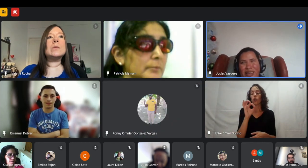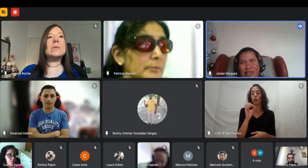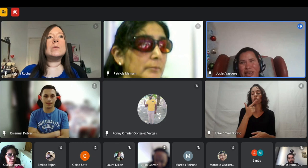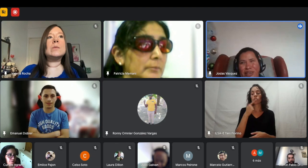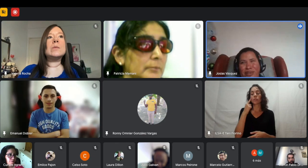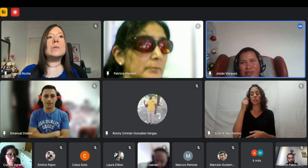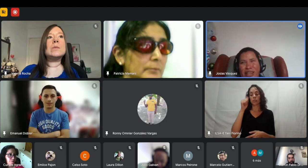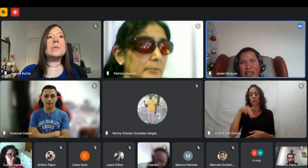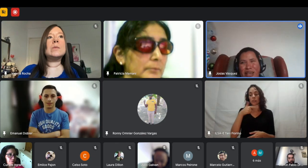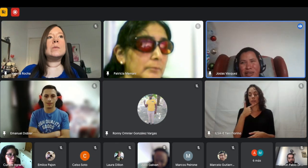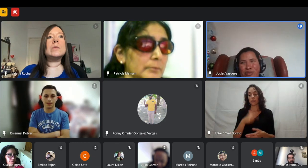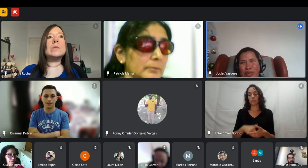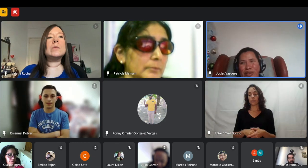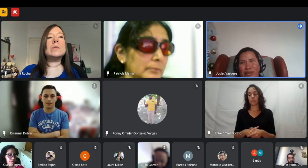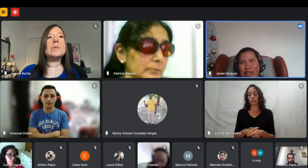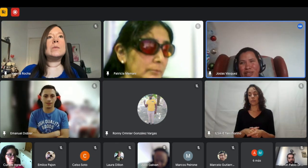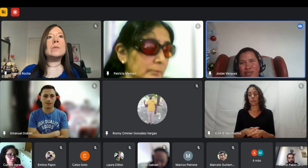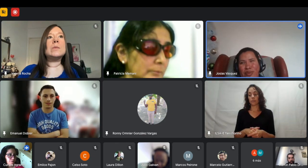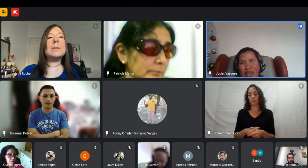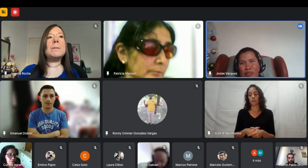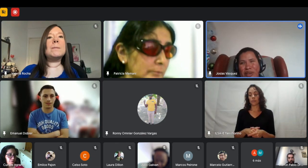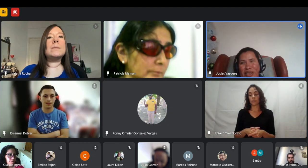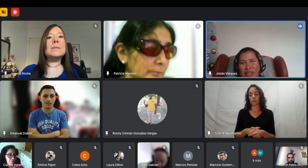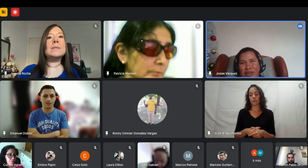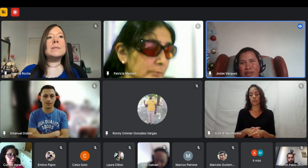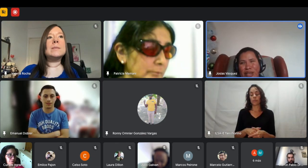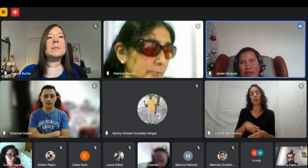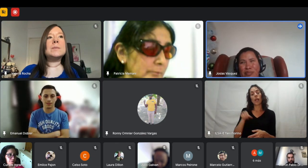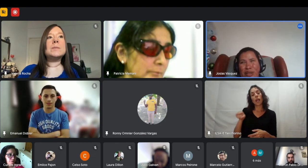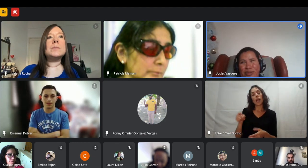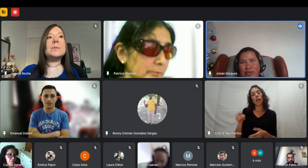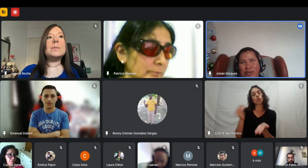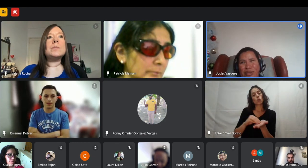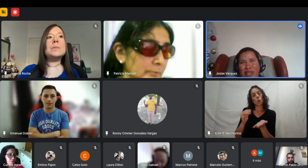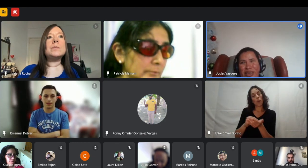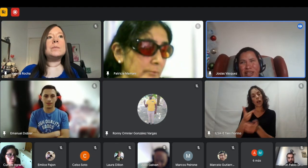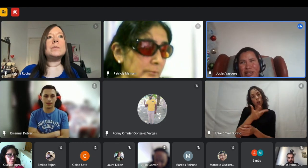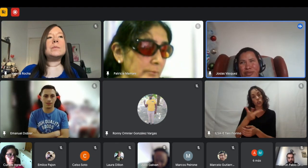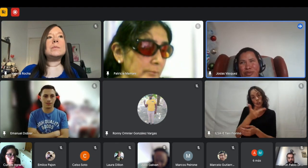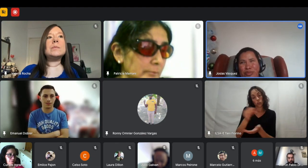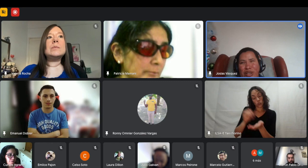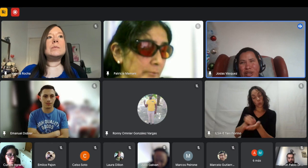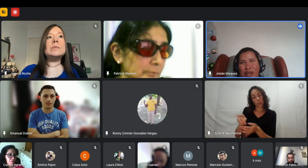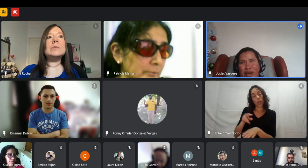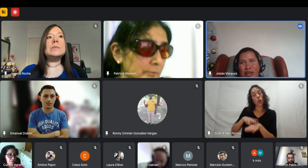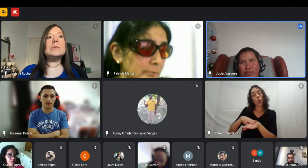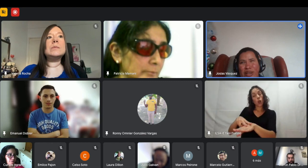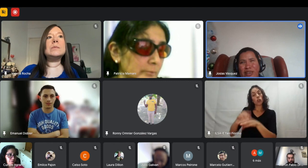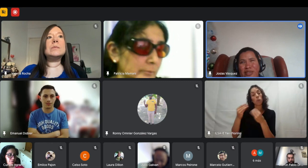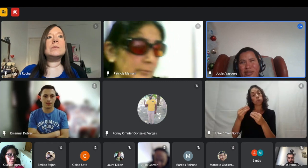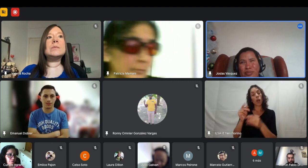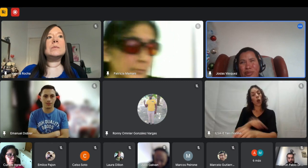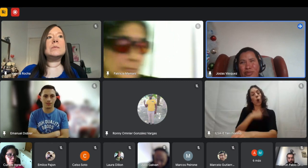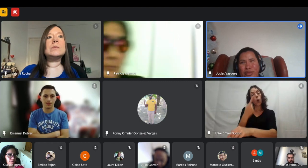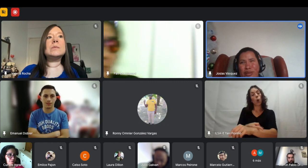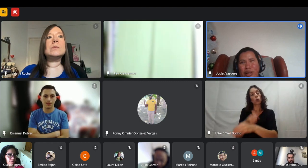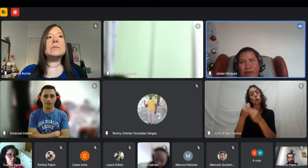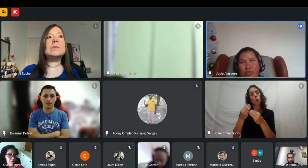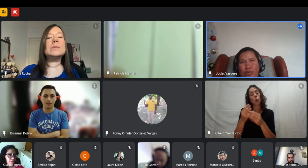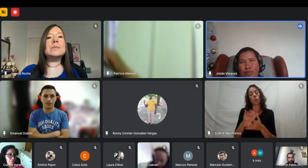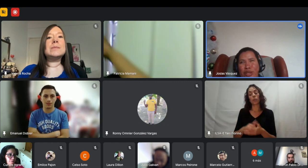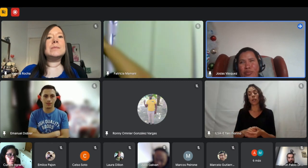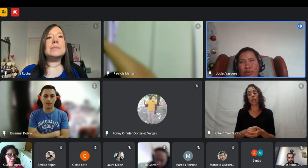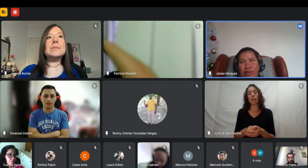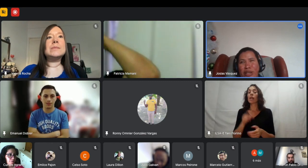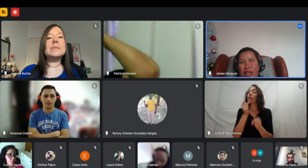ok yo creo que sumado a lo que han hecho vale Pati y Ronnie mi consejo sería que se acostumbren a cobrar por su